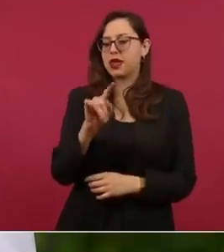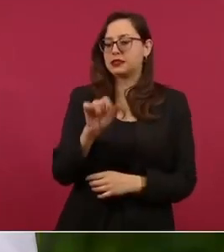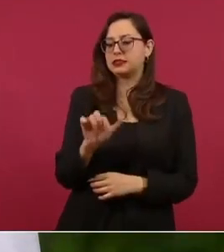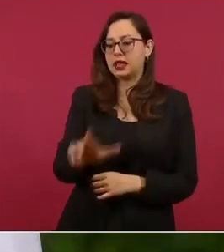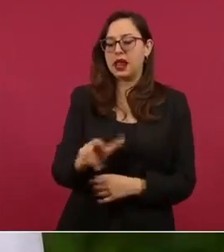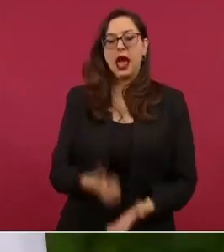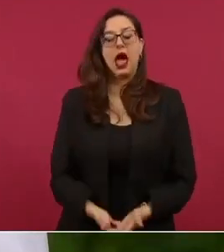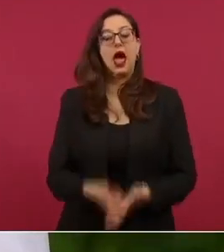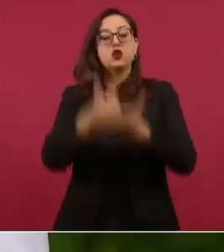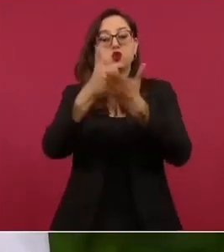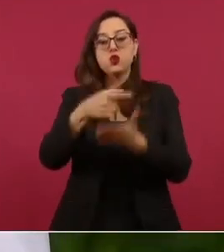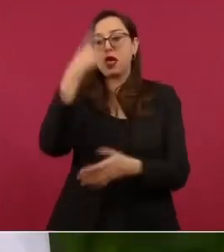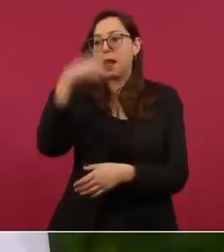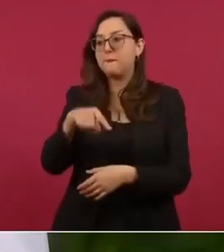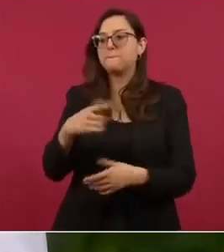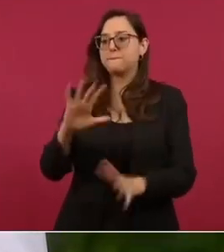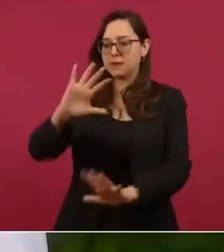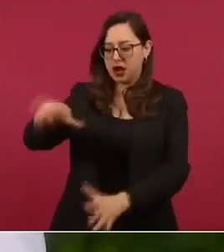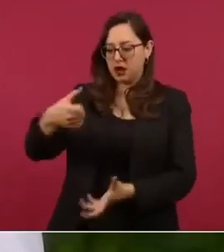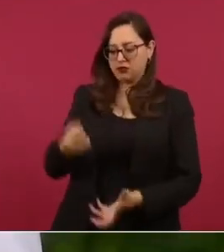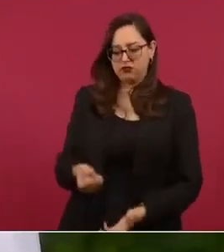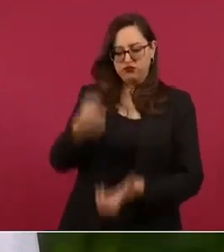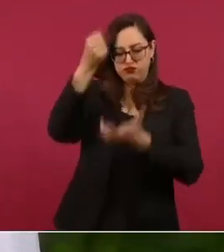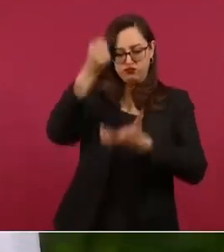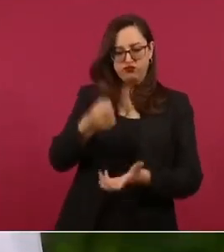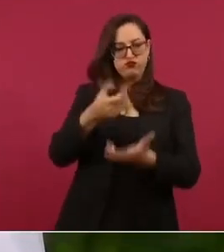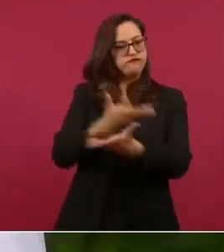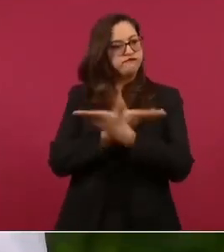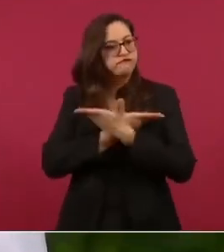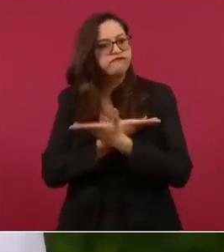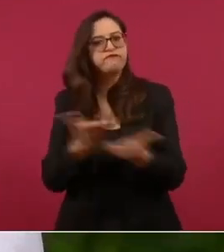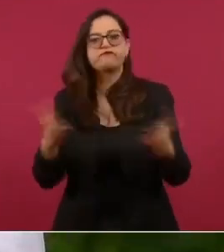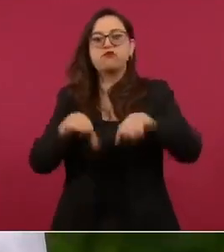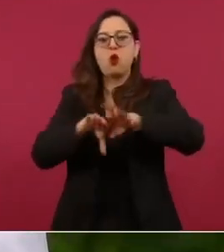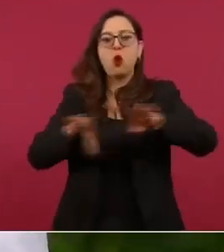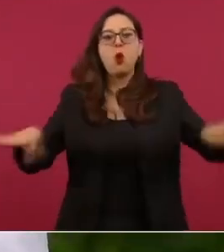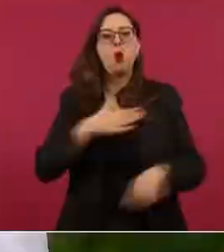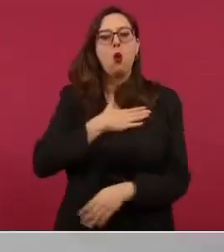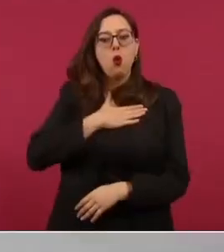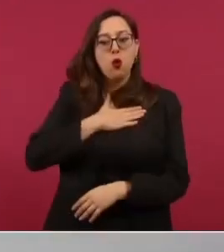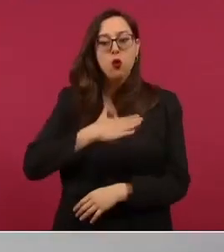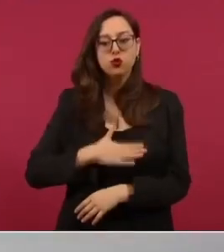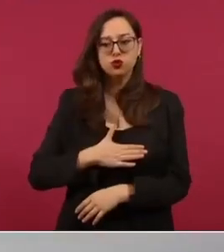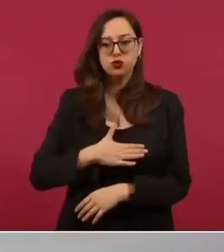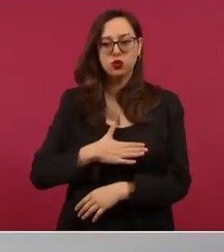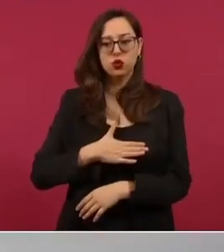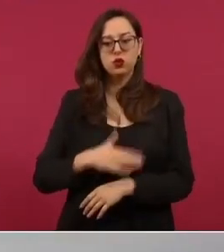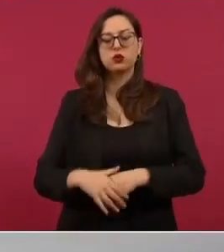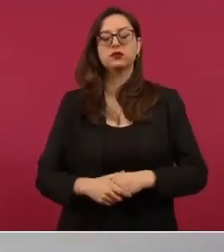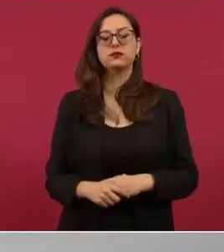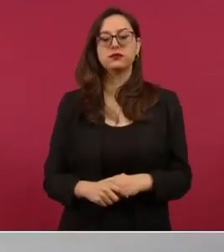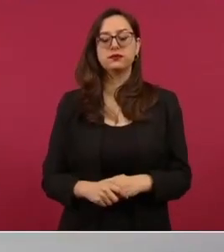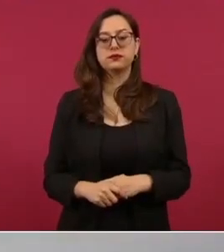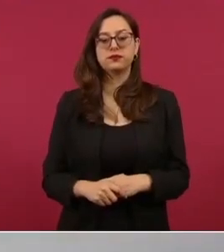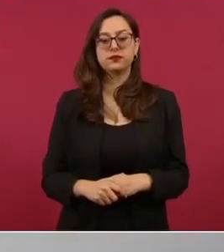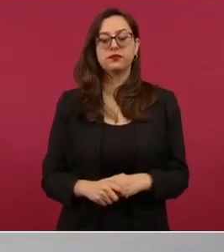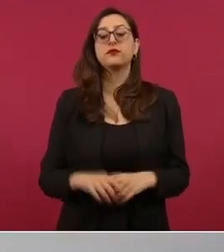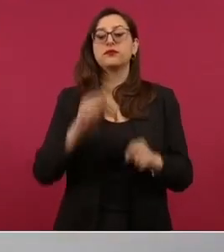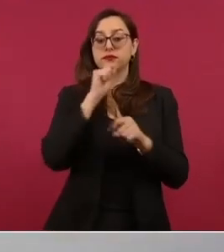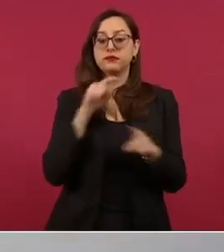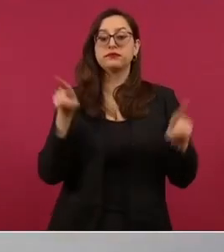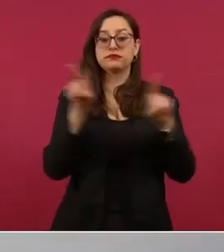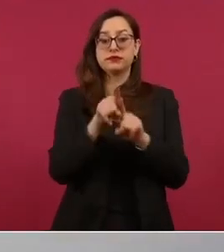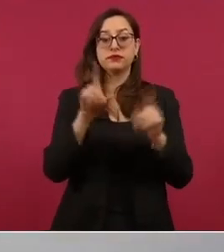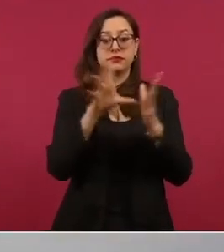medios para la distribución más justa de la riqueza se elevó a rango